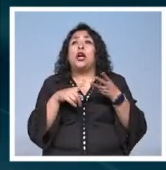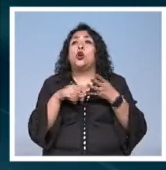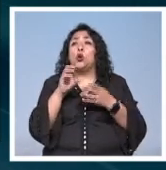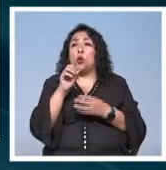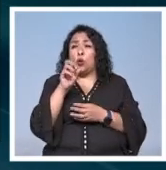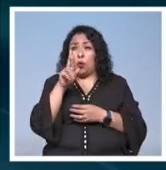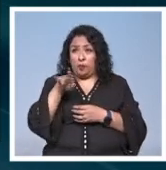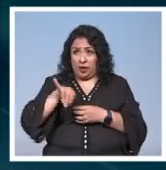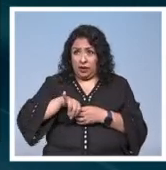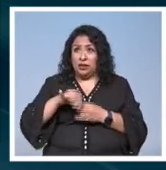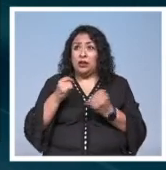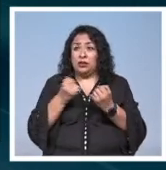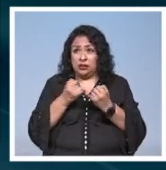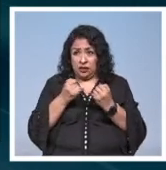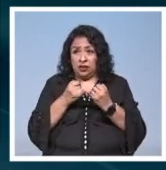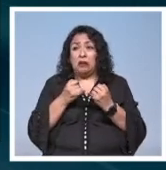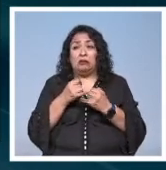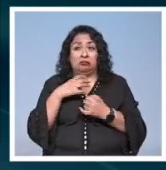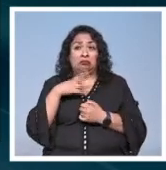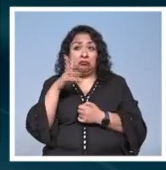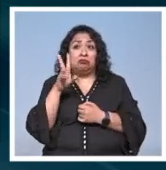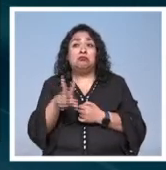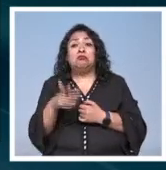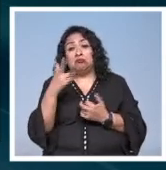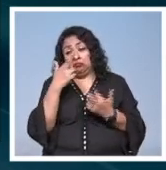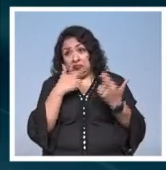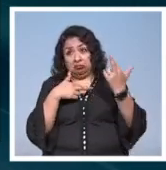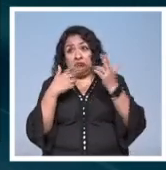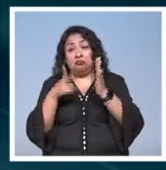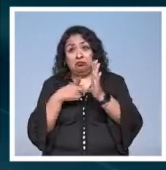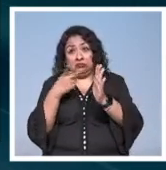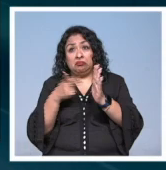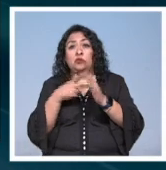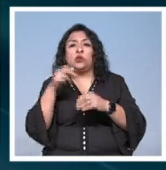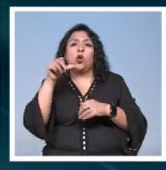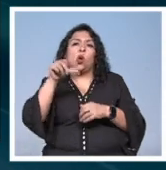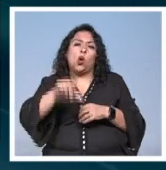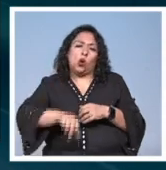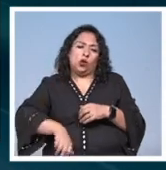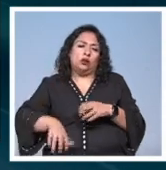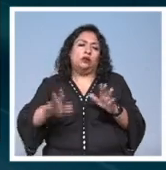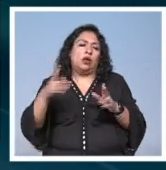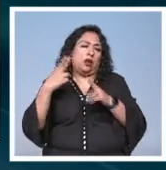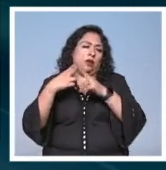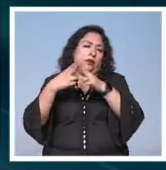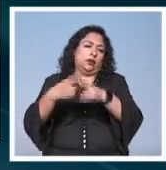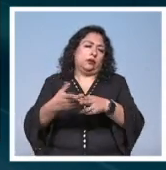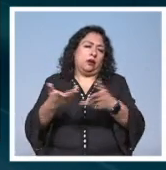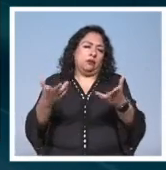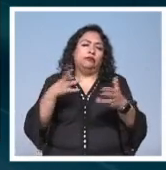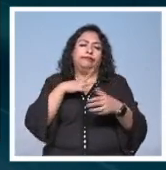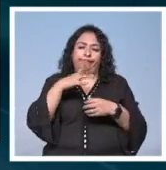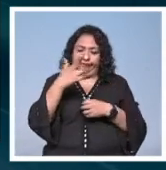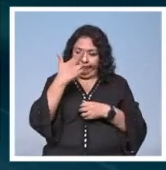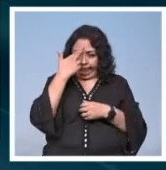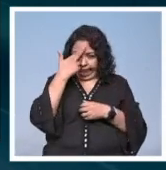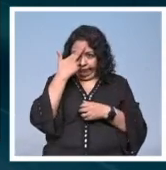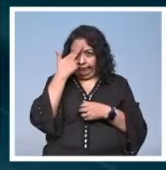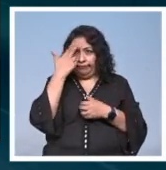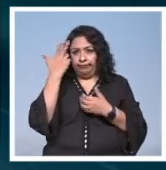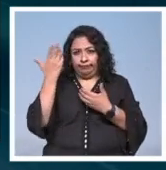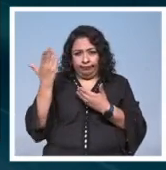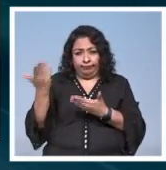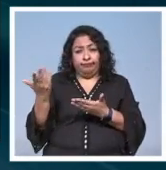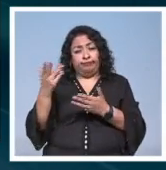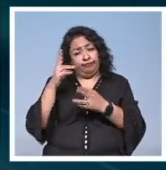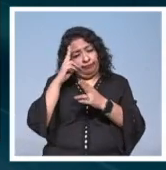muy interesante que vale la pena revisar y revisitar y hoy por qué no si es su aniversario recordarlo de esta manera entonces